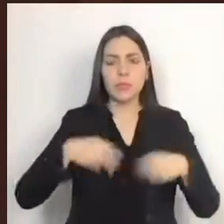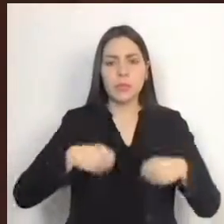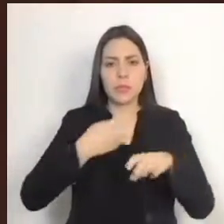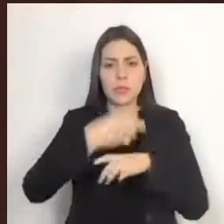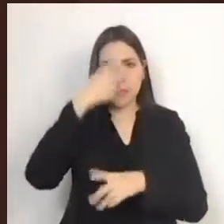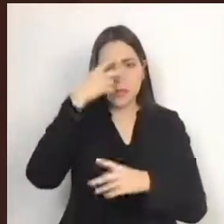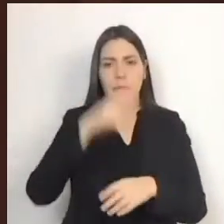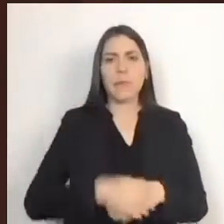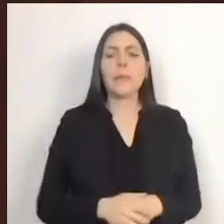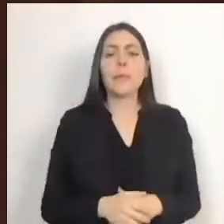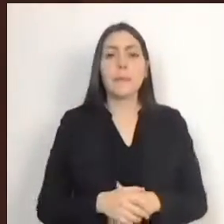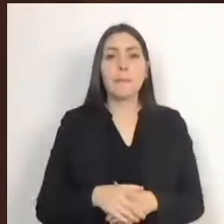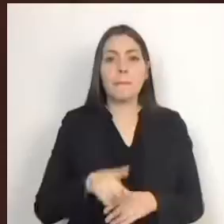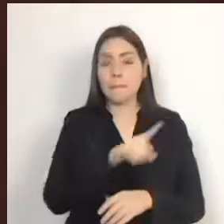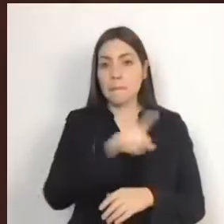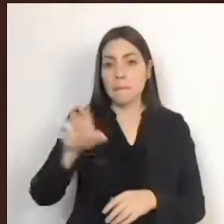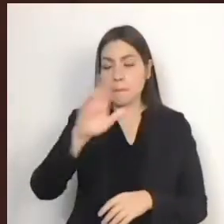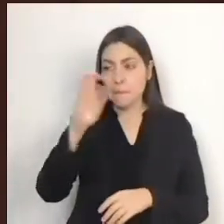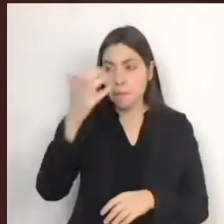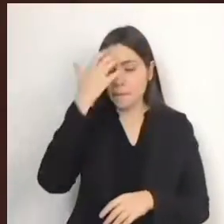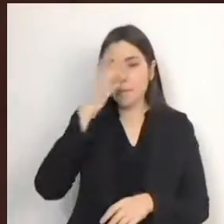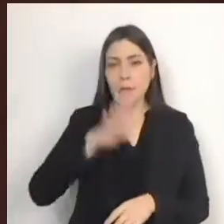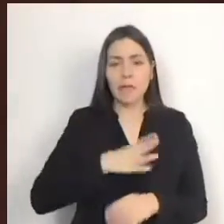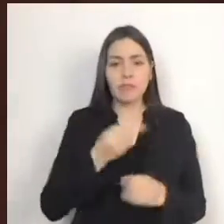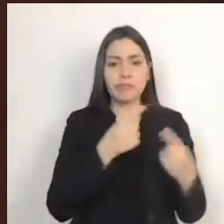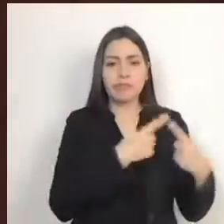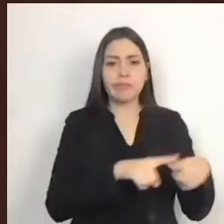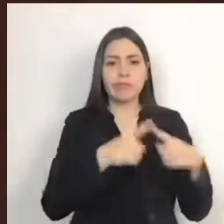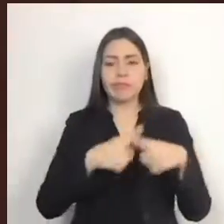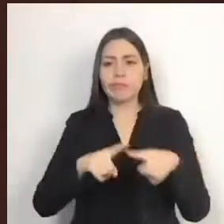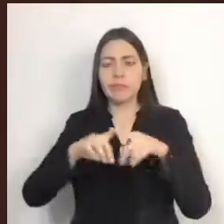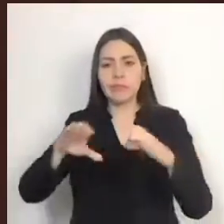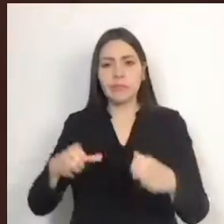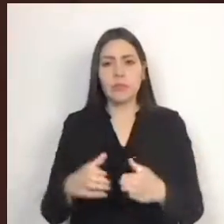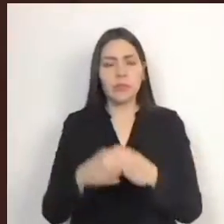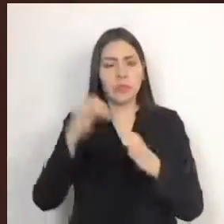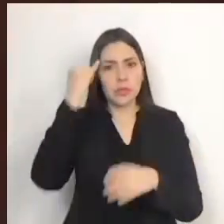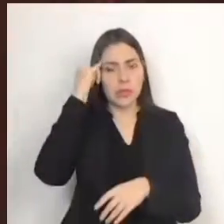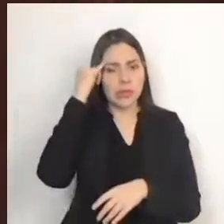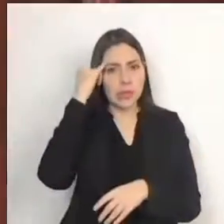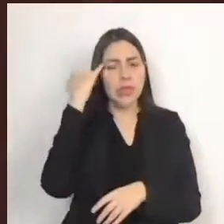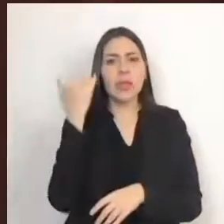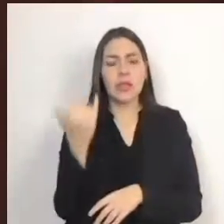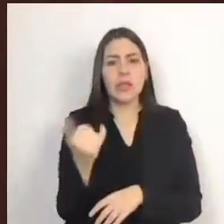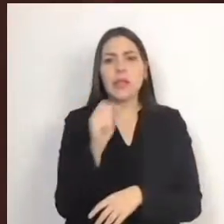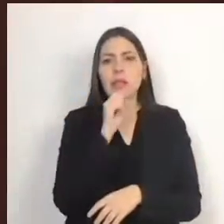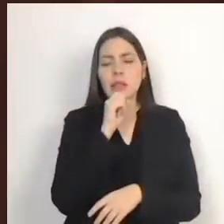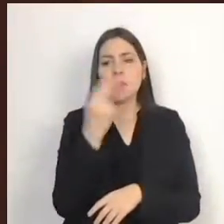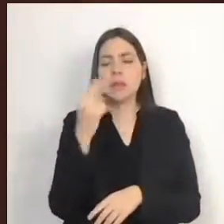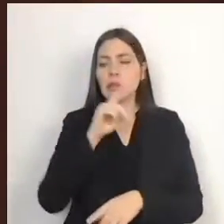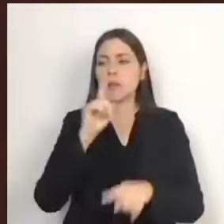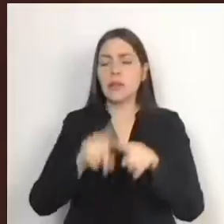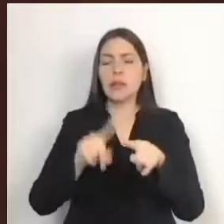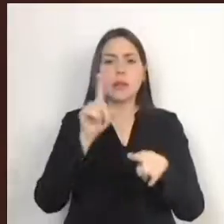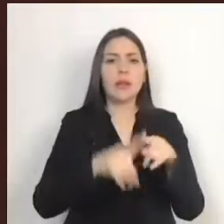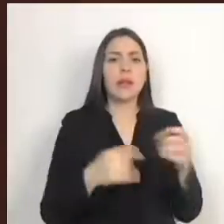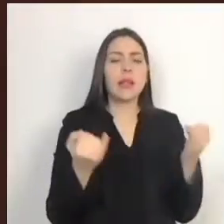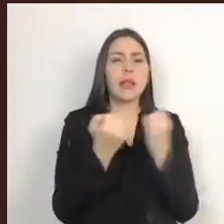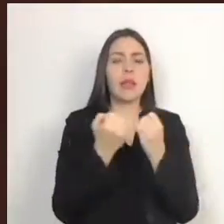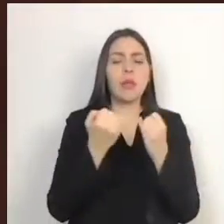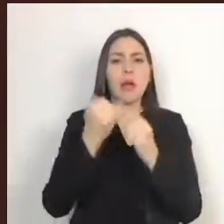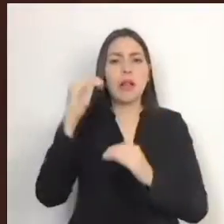resguarda la diversidad étnica y favorece contrarrestar y, por qué no, erradicar las desigualdades sociales